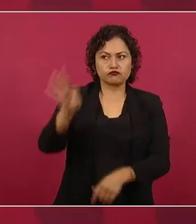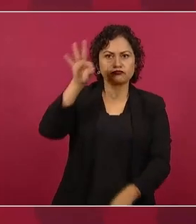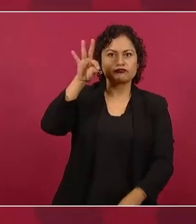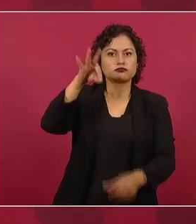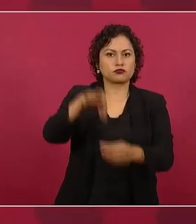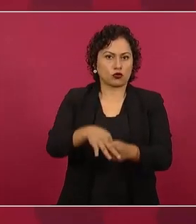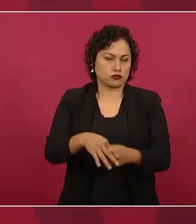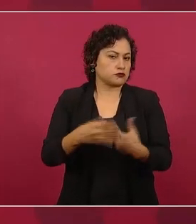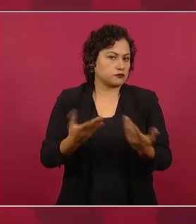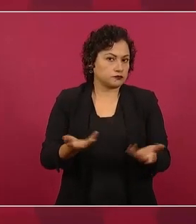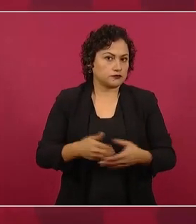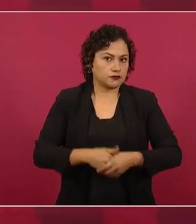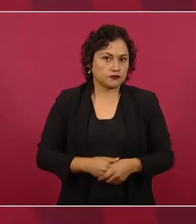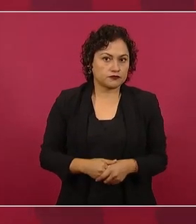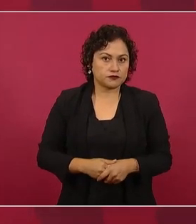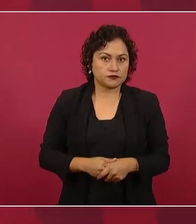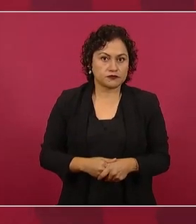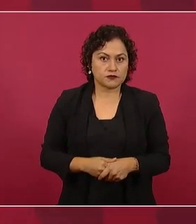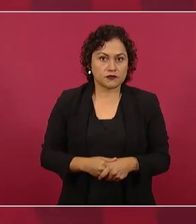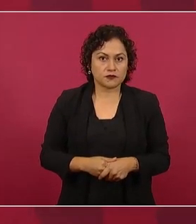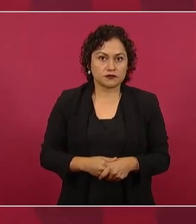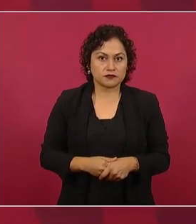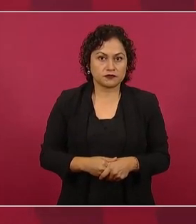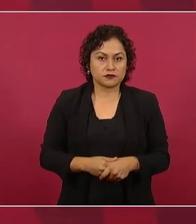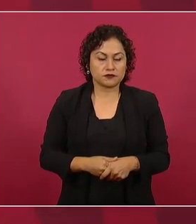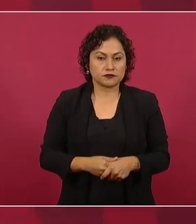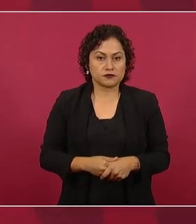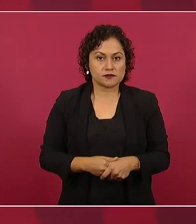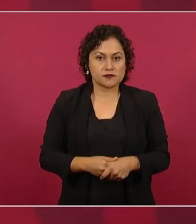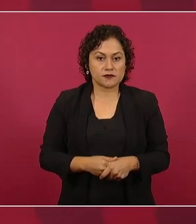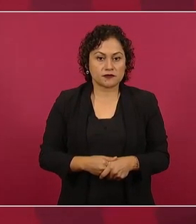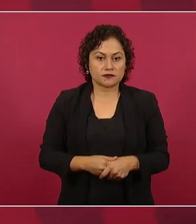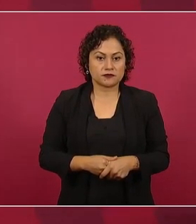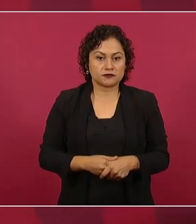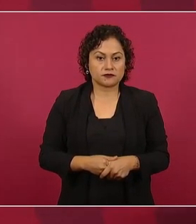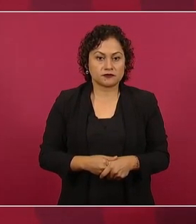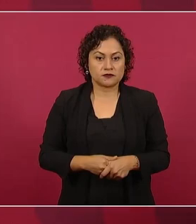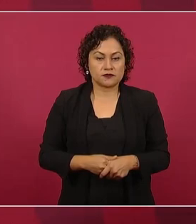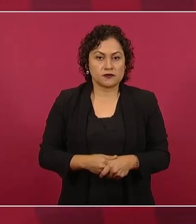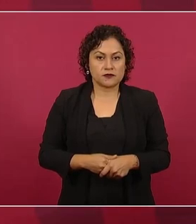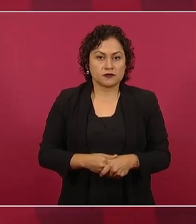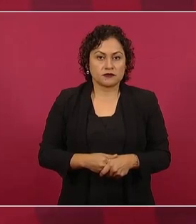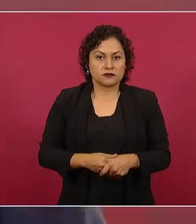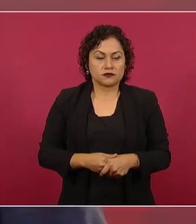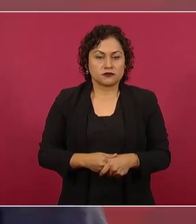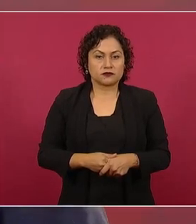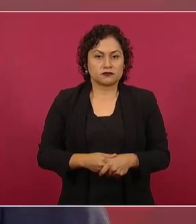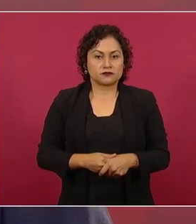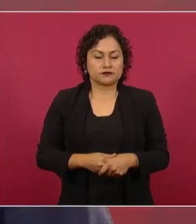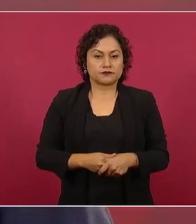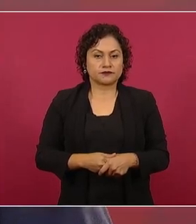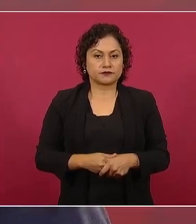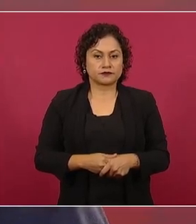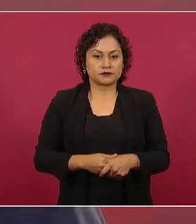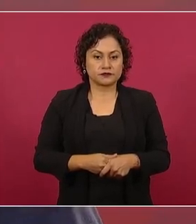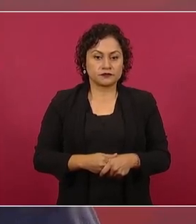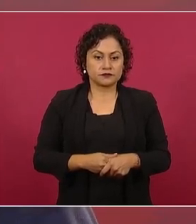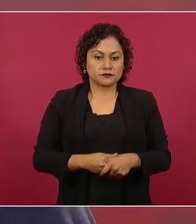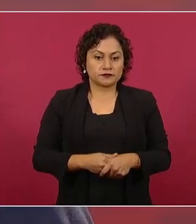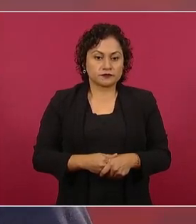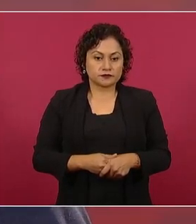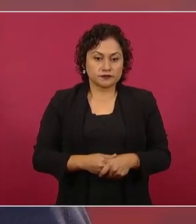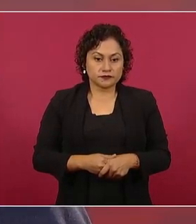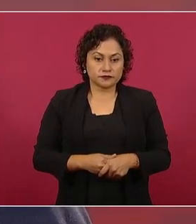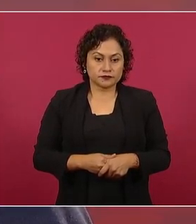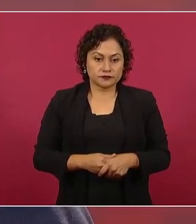los ciudadanos. Y no hay la intención